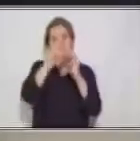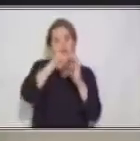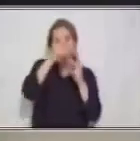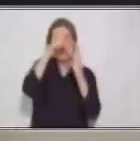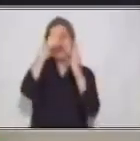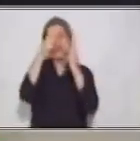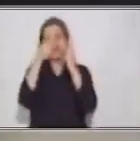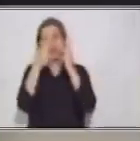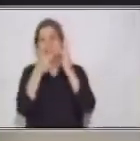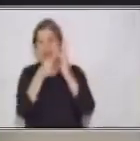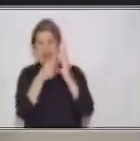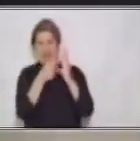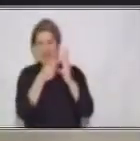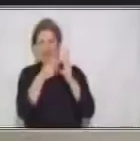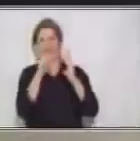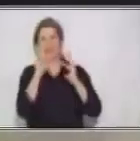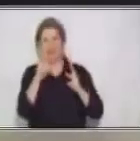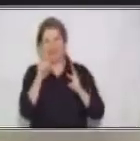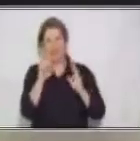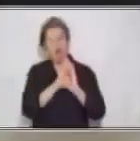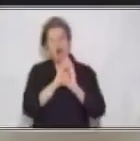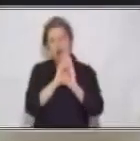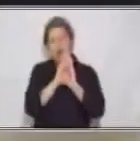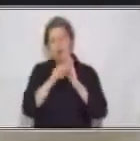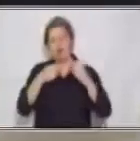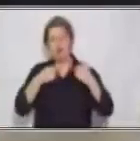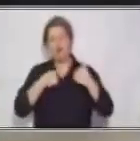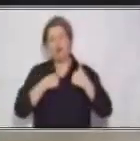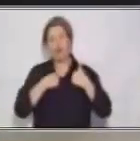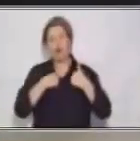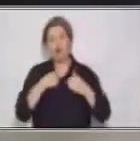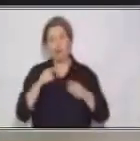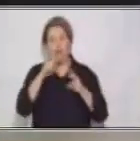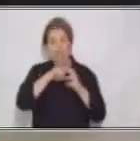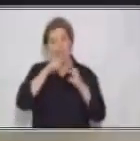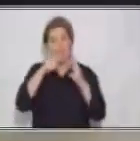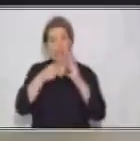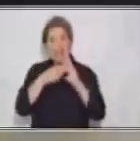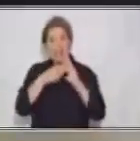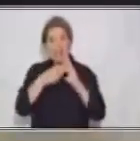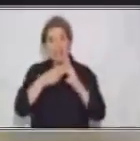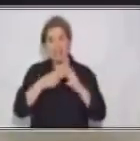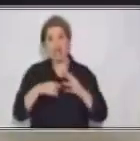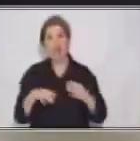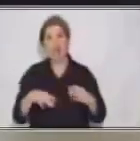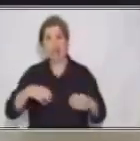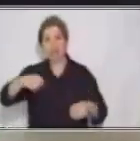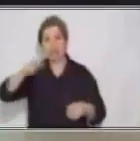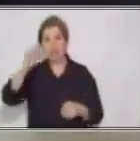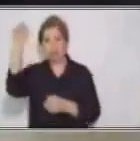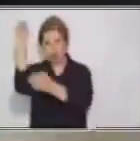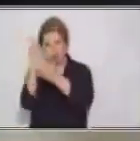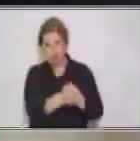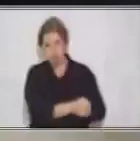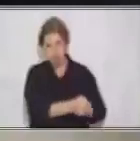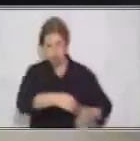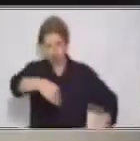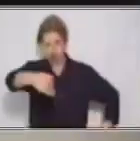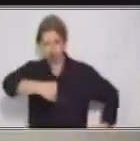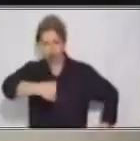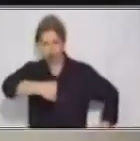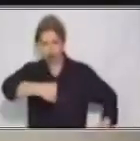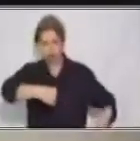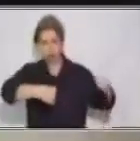entre la espada y la pared. Entre. Hacia, expresa dirección. Caminaré hacia